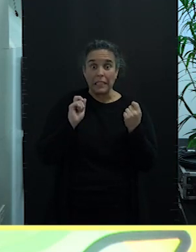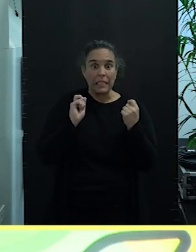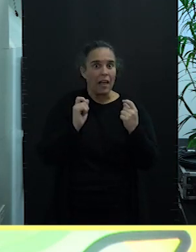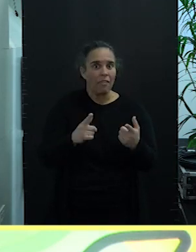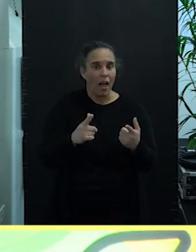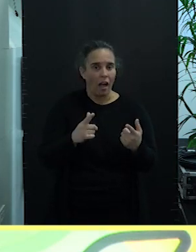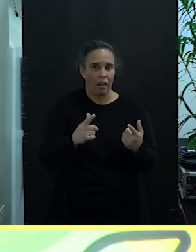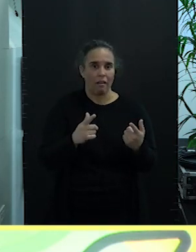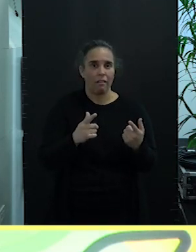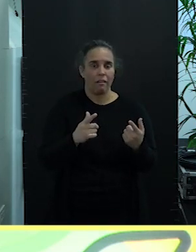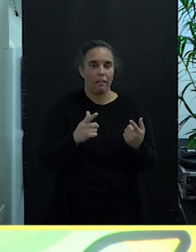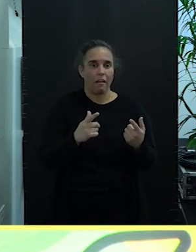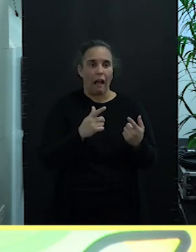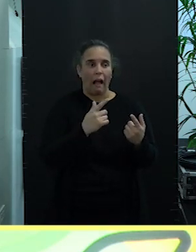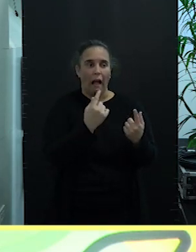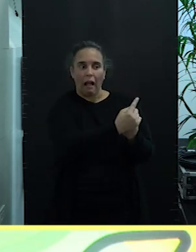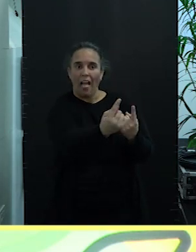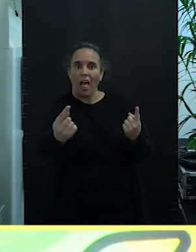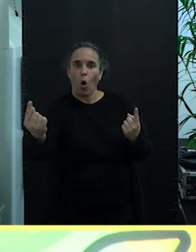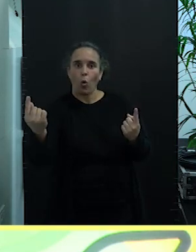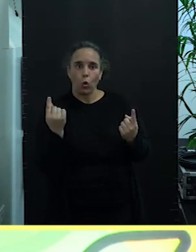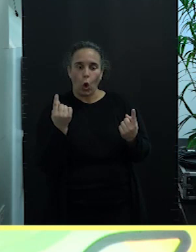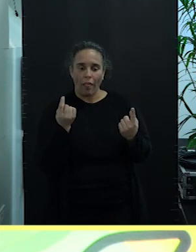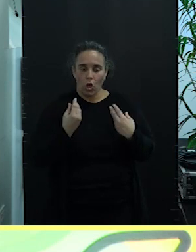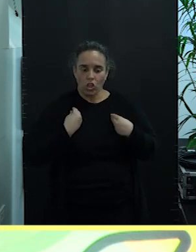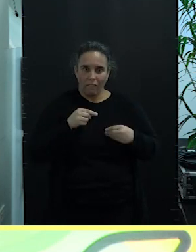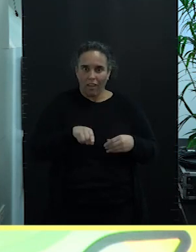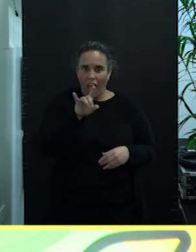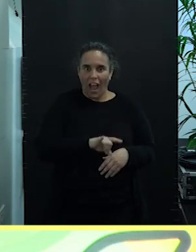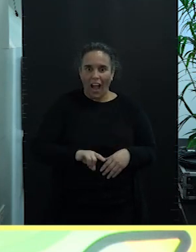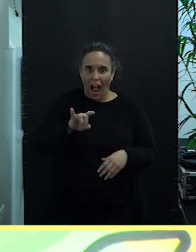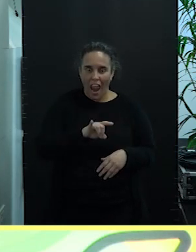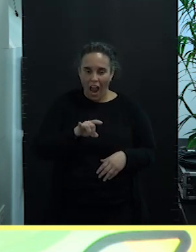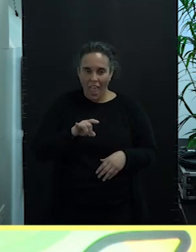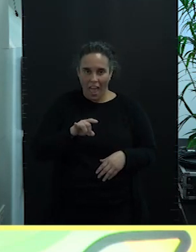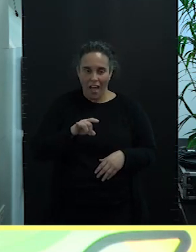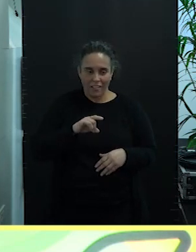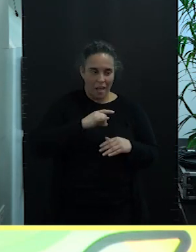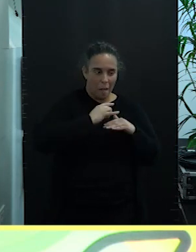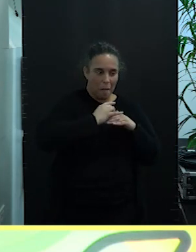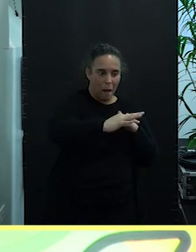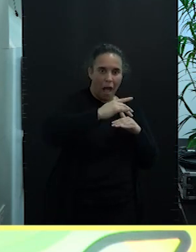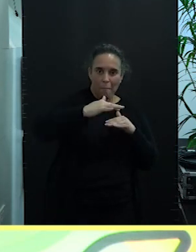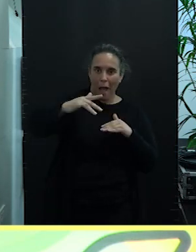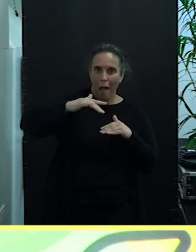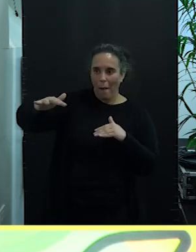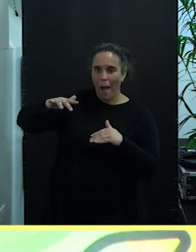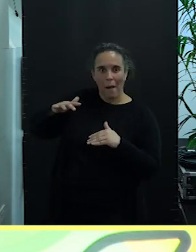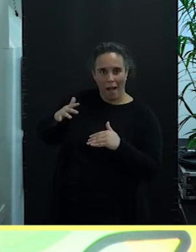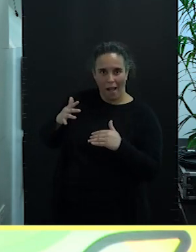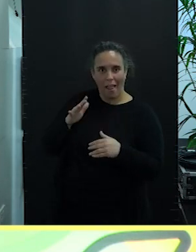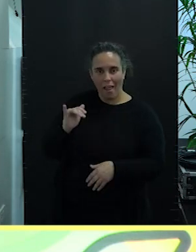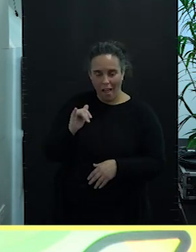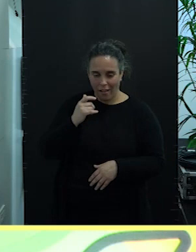de los que vivimos en este territorio rodeado de agua, rodeado de océanos,